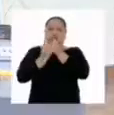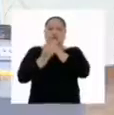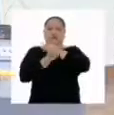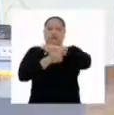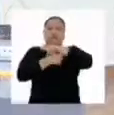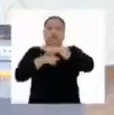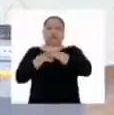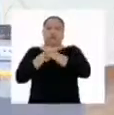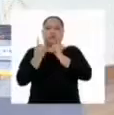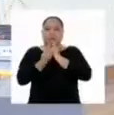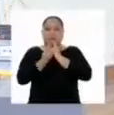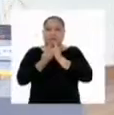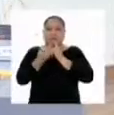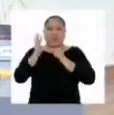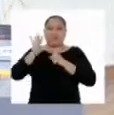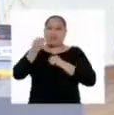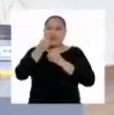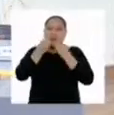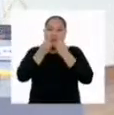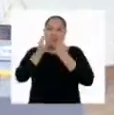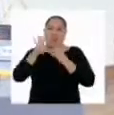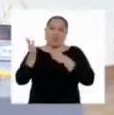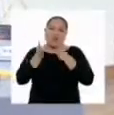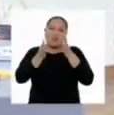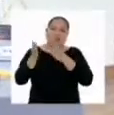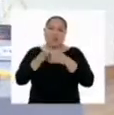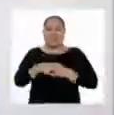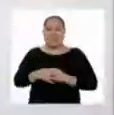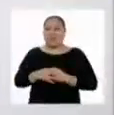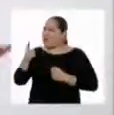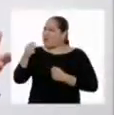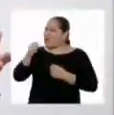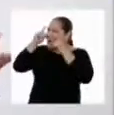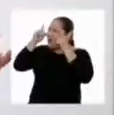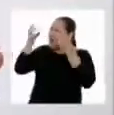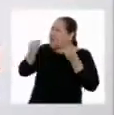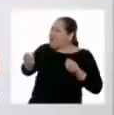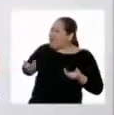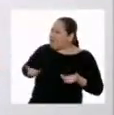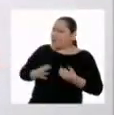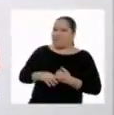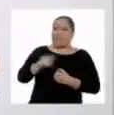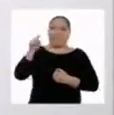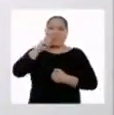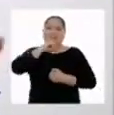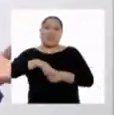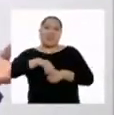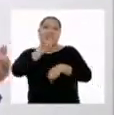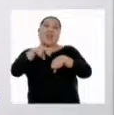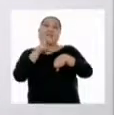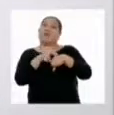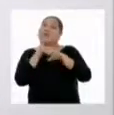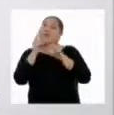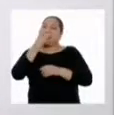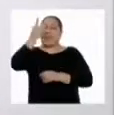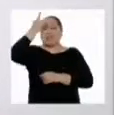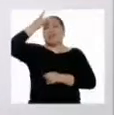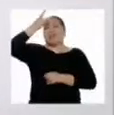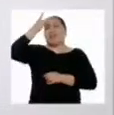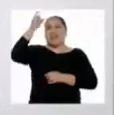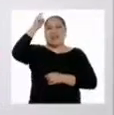oxígeno. ¡Guau! ¿Cómo realizan todo eso? Suena muy complejo. Como dicen por ahí, la naturaleza es sabia.